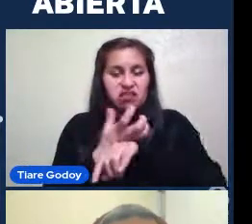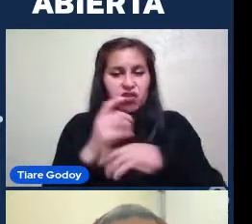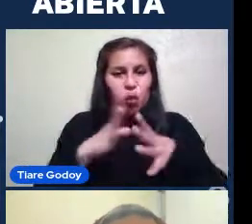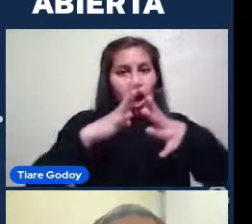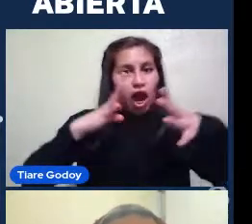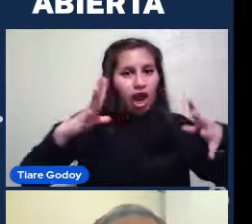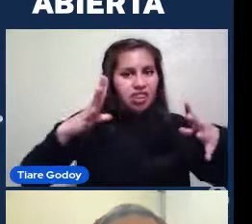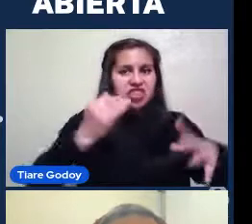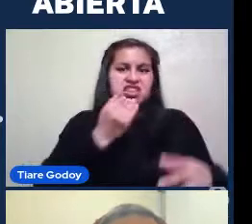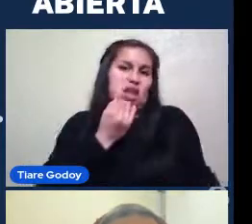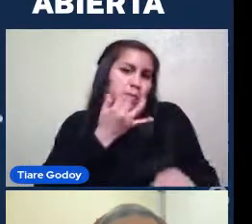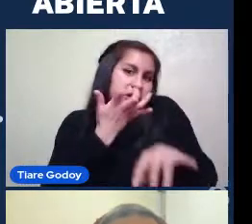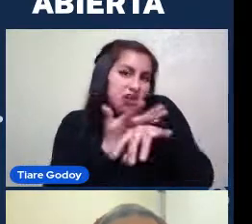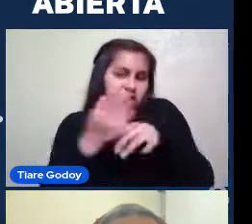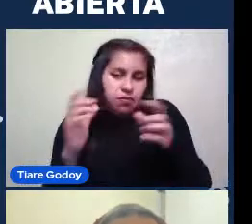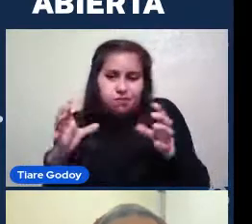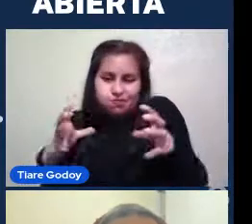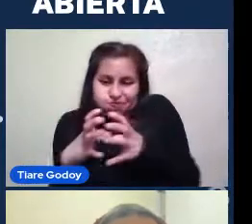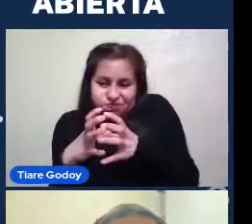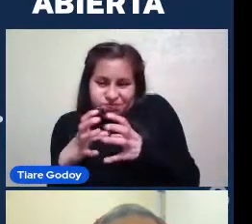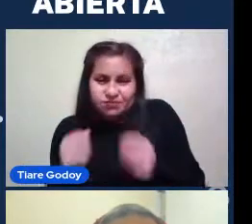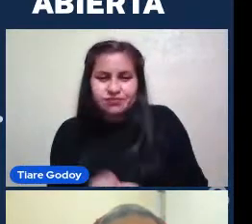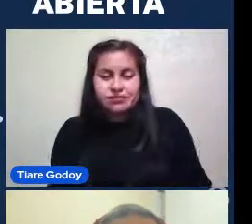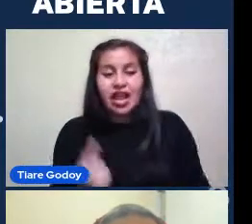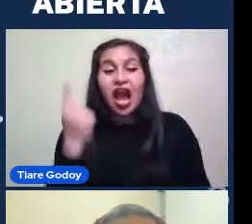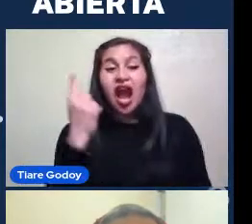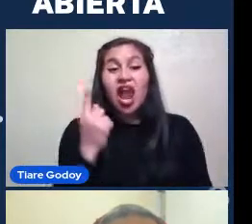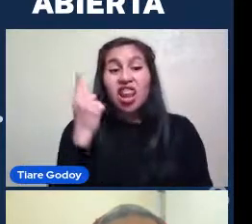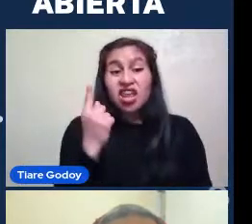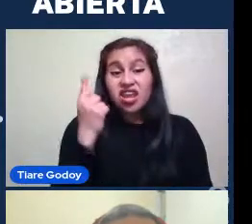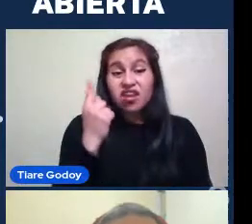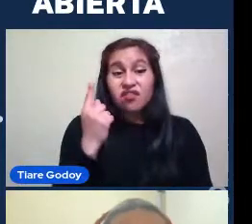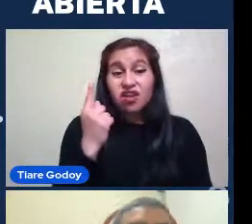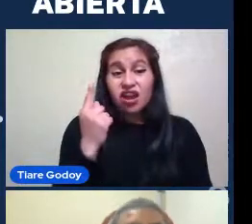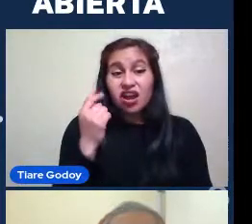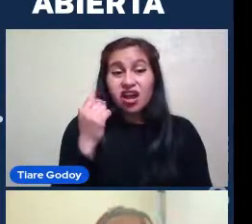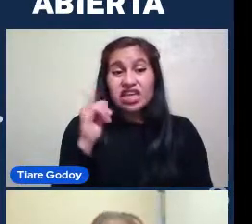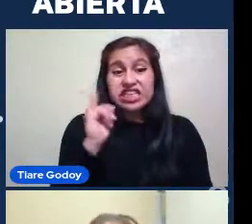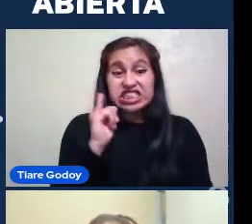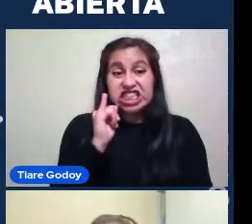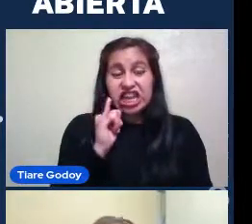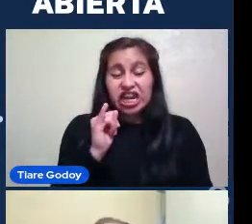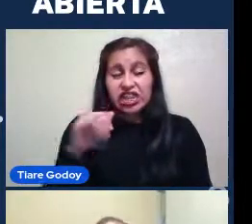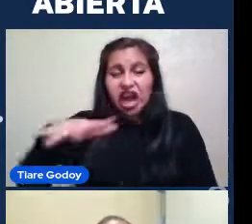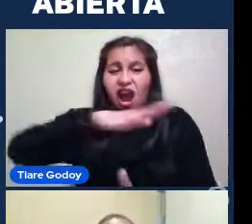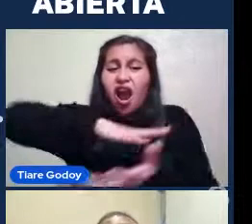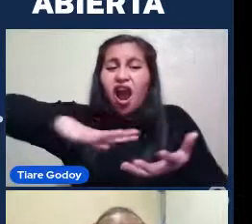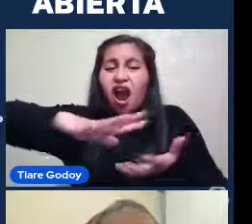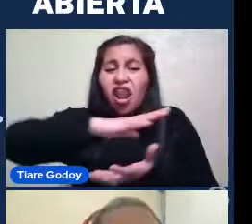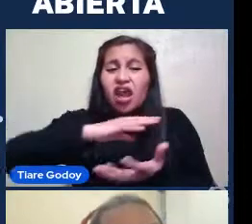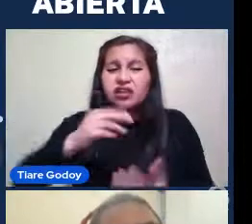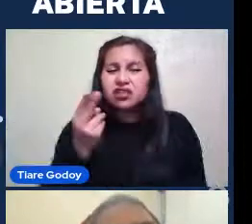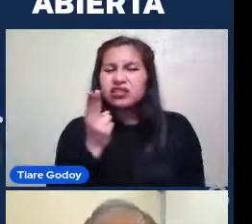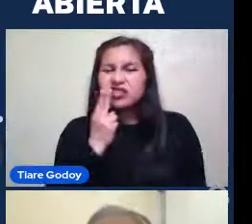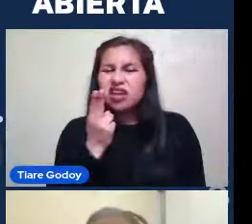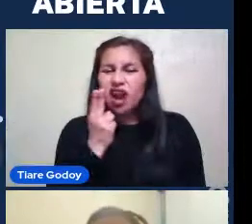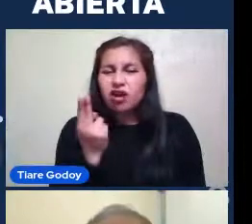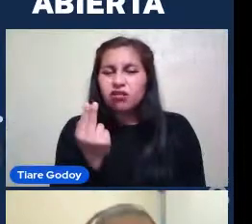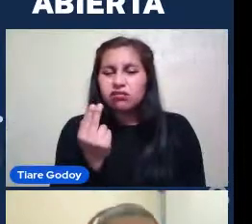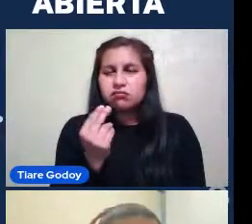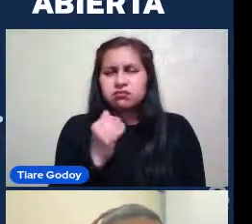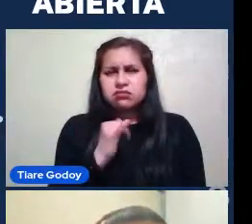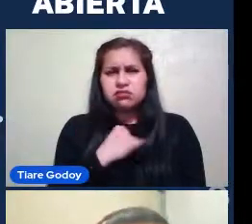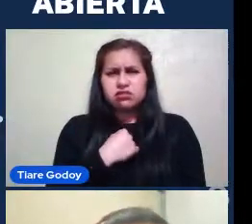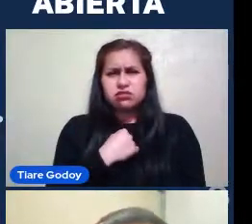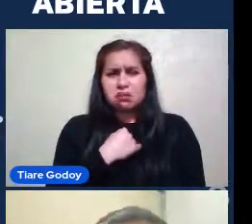contraste La galaxia De arriba A la izquierda Se llama La galaxia El cigarro Nunca me ha quedado Bien claro Porque yo no veo Un